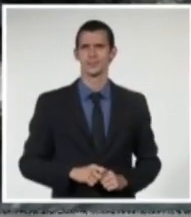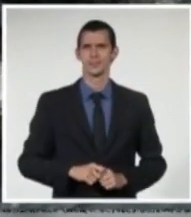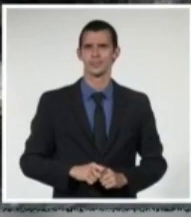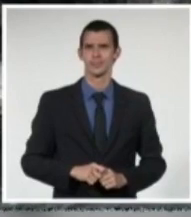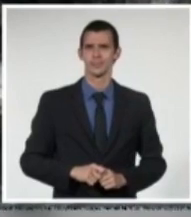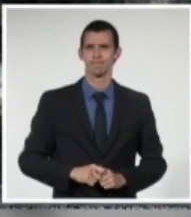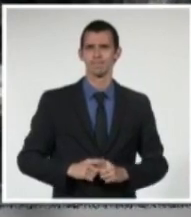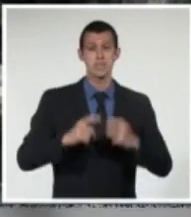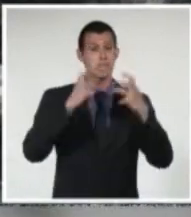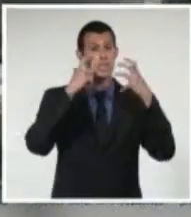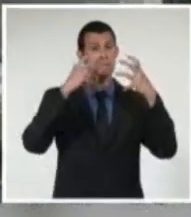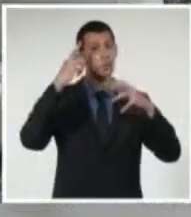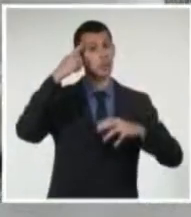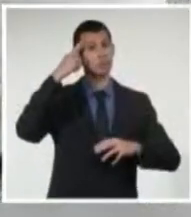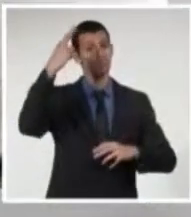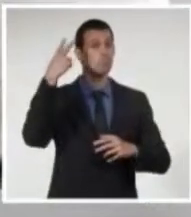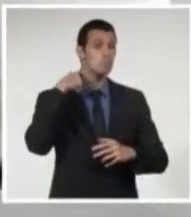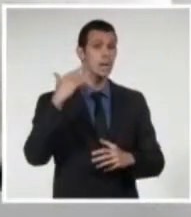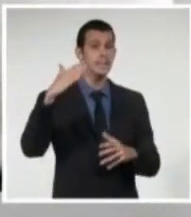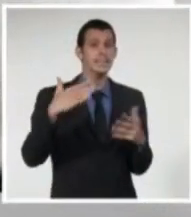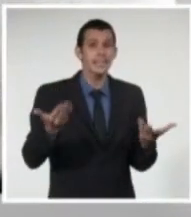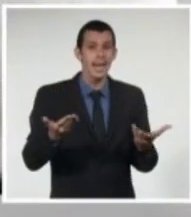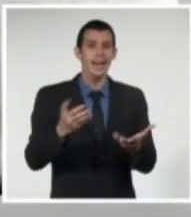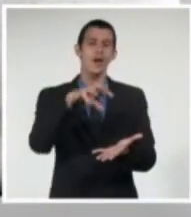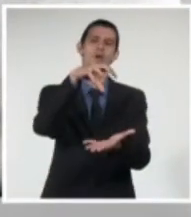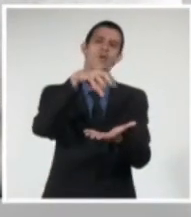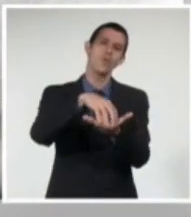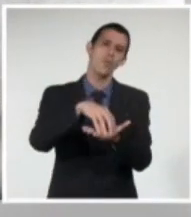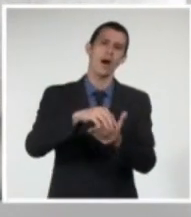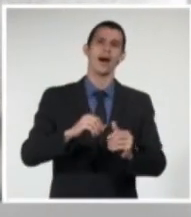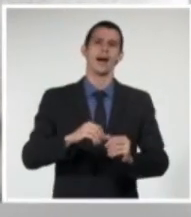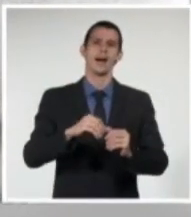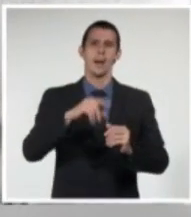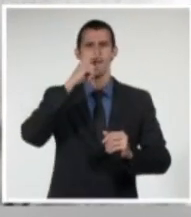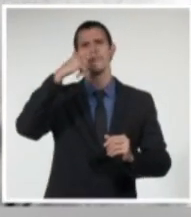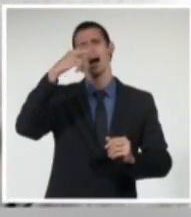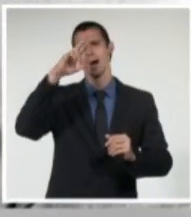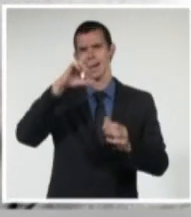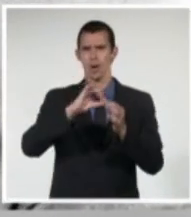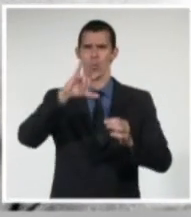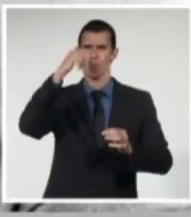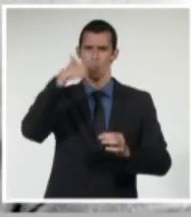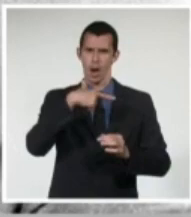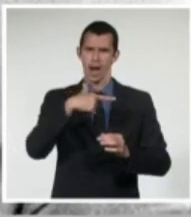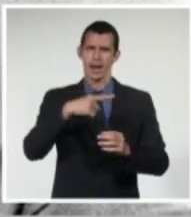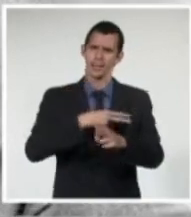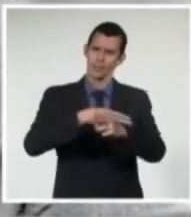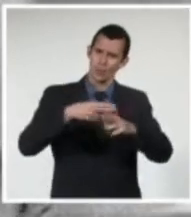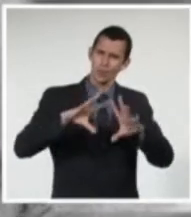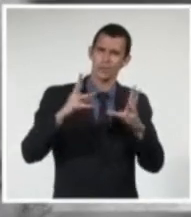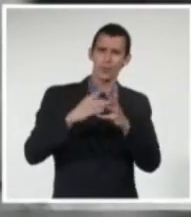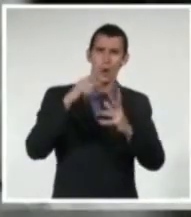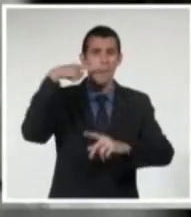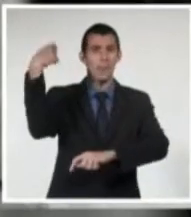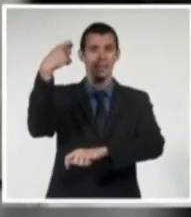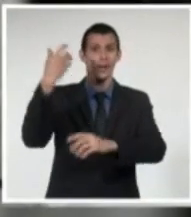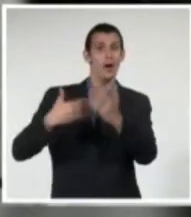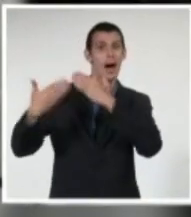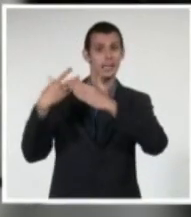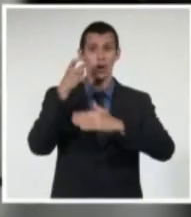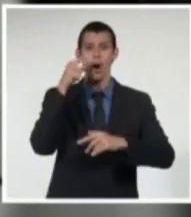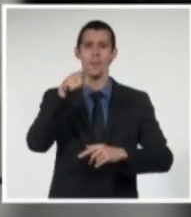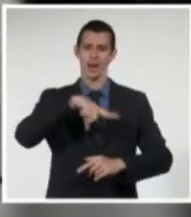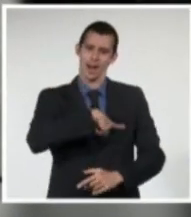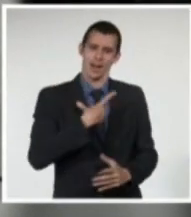interpretación de Maceo en la película Baraguá de Jorge Masip. Su no menos prolífica obra para la televisión incluye actuaciones